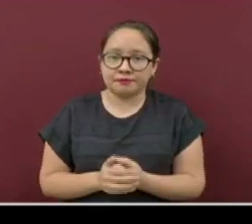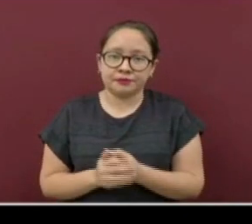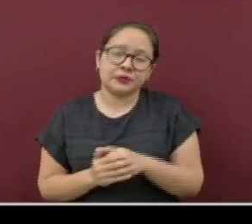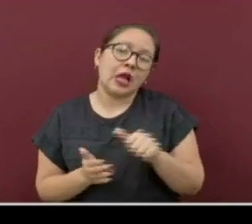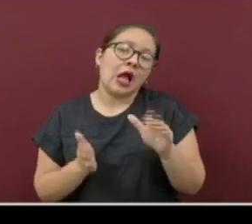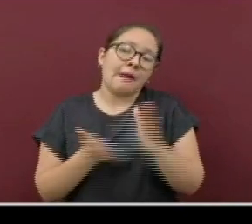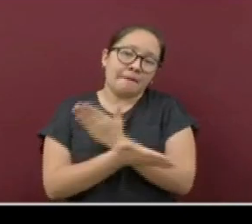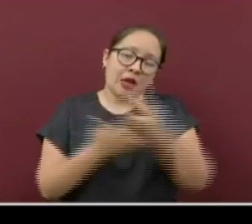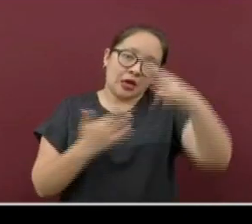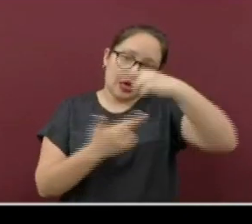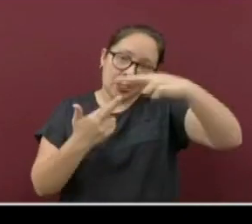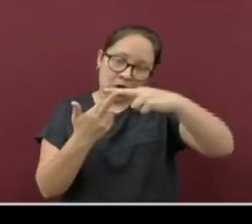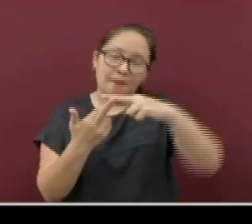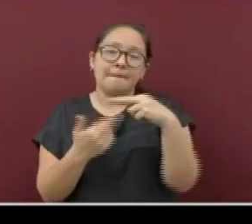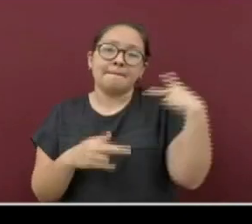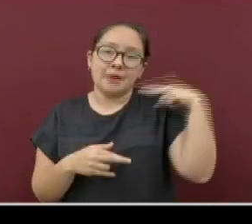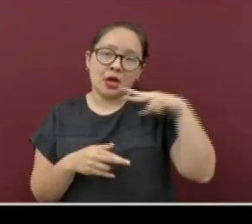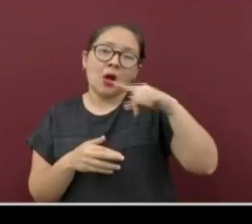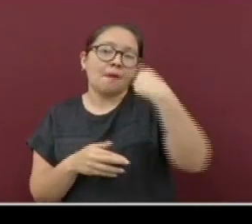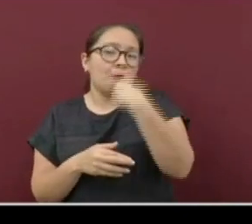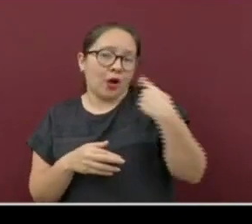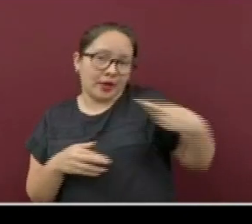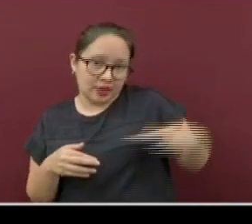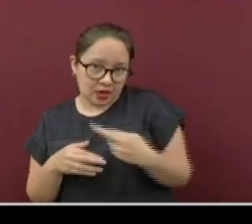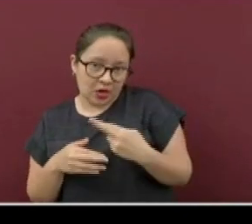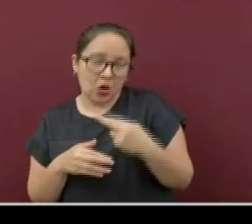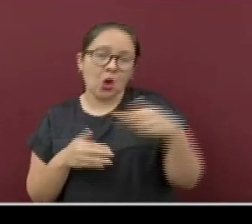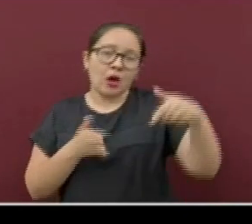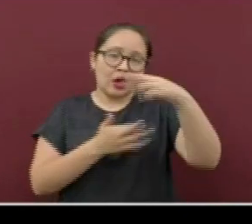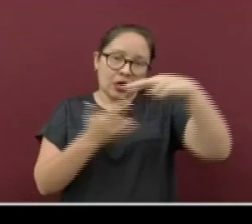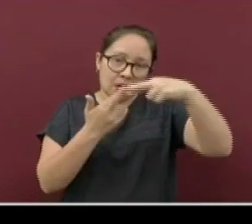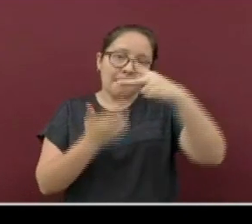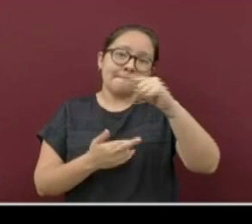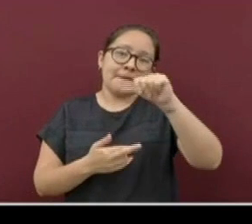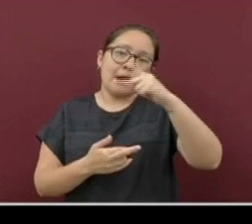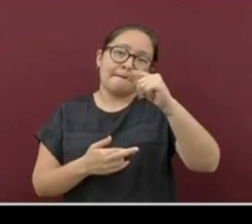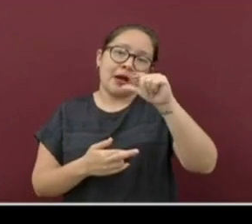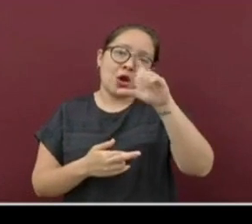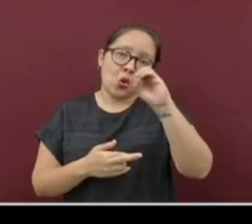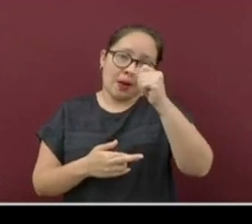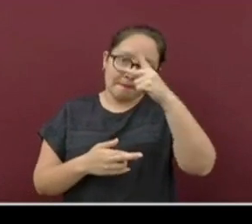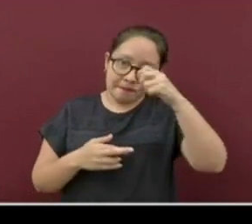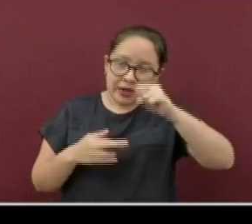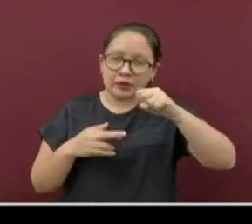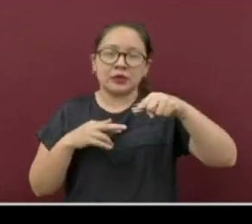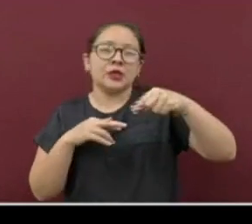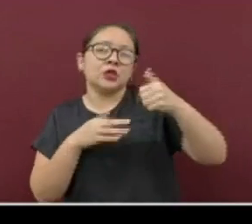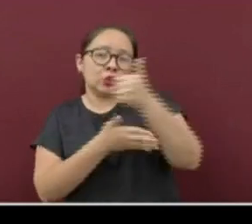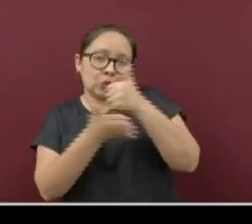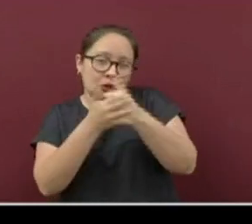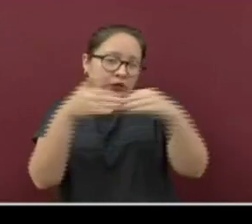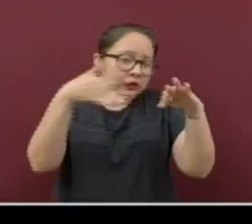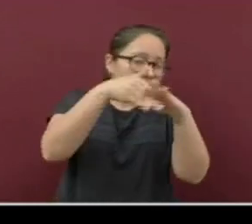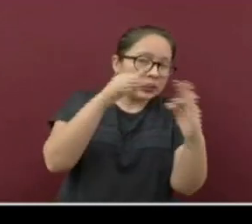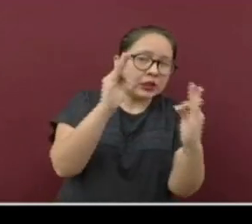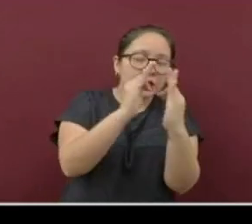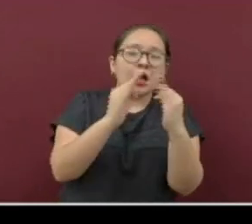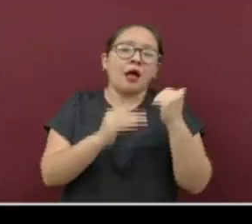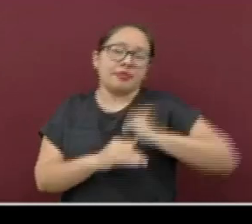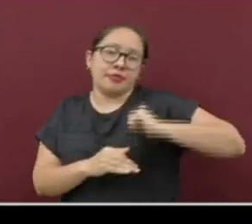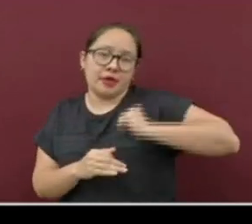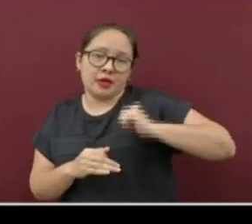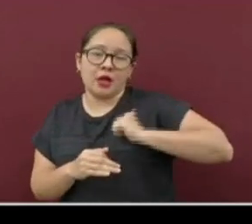del Río, Cuenca del Papaloapan, vemos cómo regresa a la zona conurbada La Antigua, Boca del Río, Medellín y